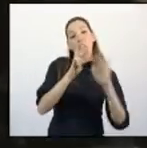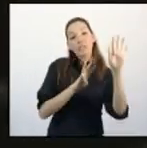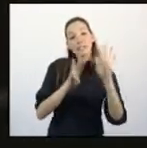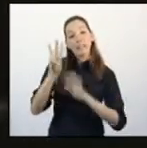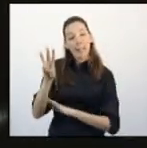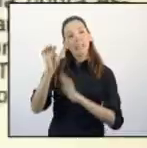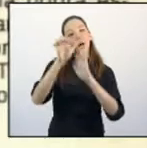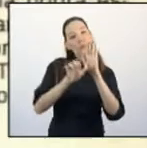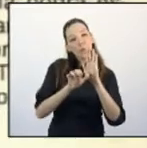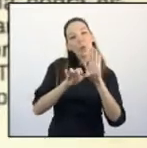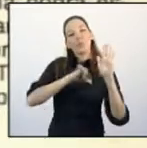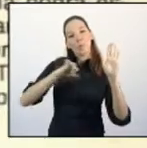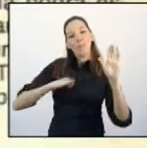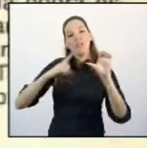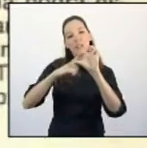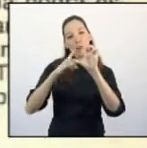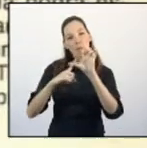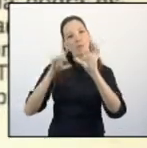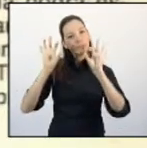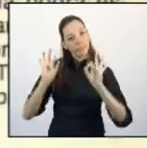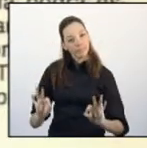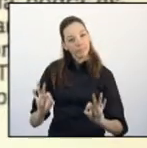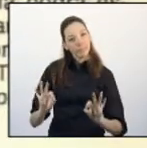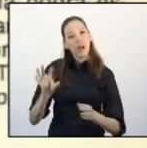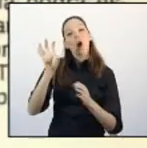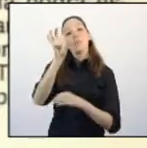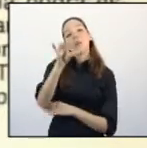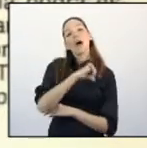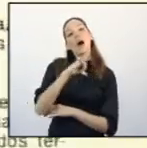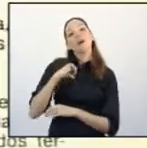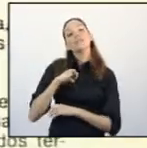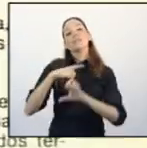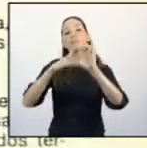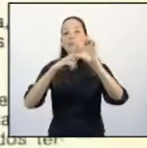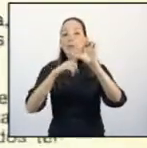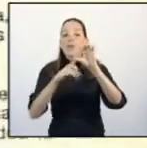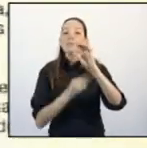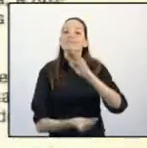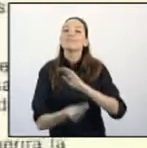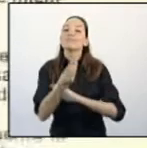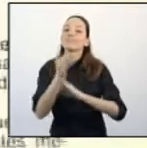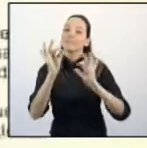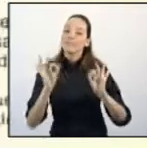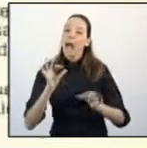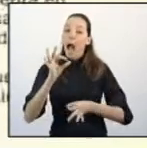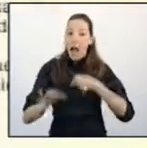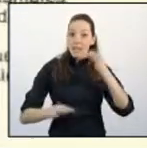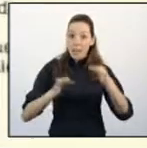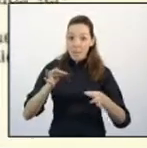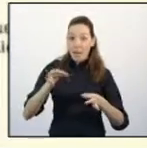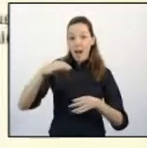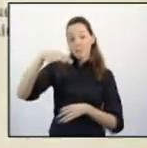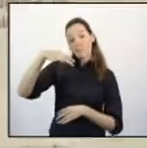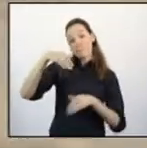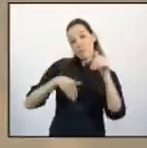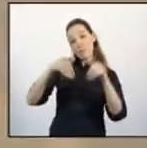de Estatuto de Autonomía de Extremadura. Así nacía la Comunidad Autónoma Extremeña. Solo quedaba